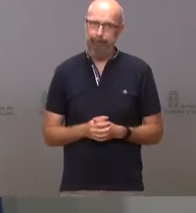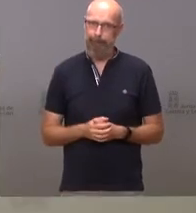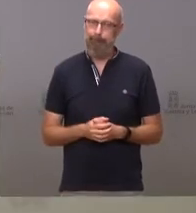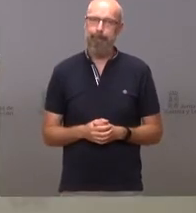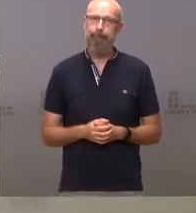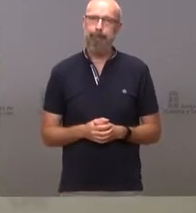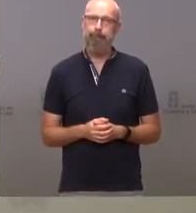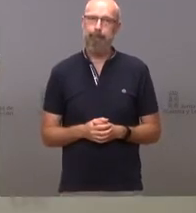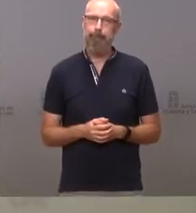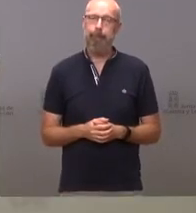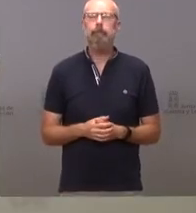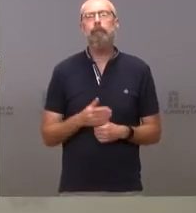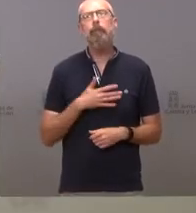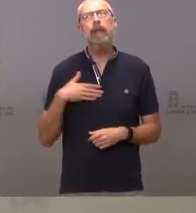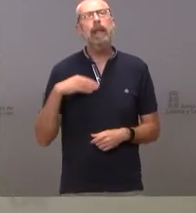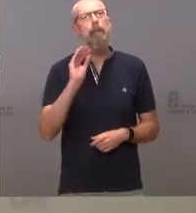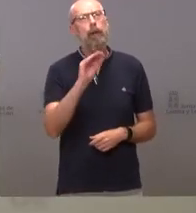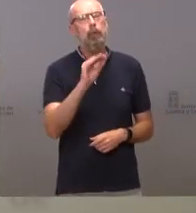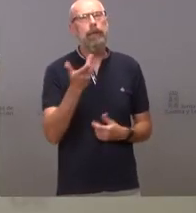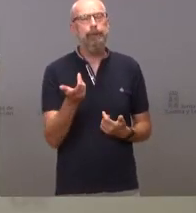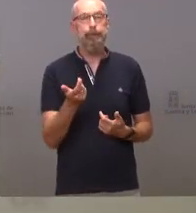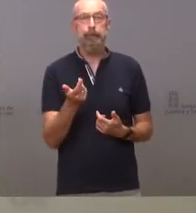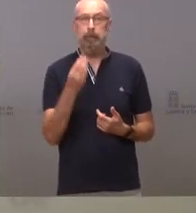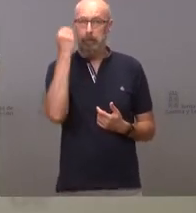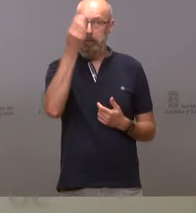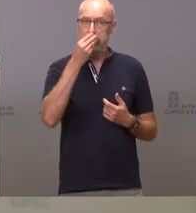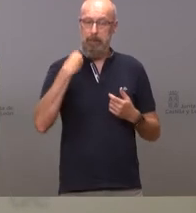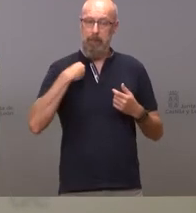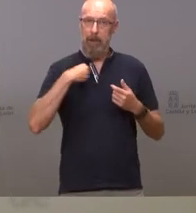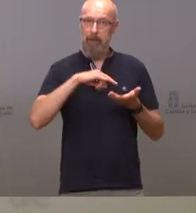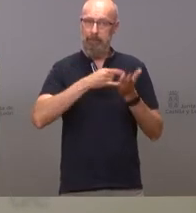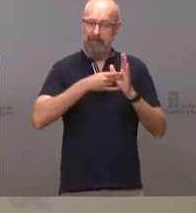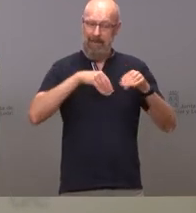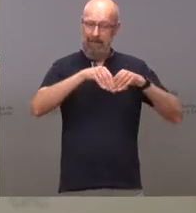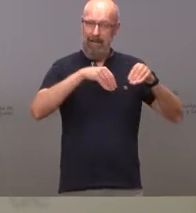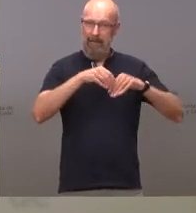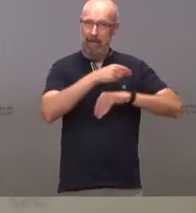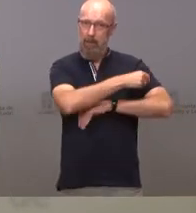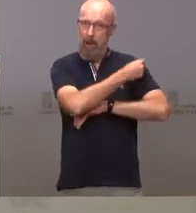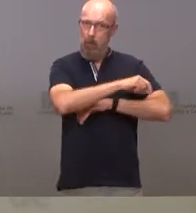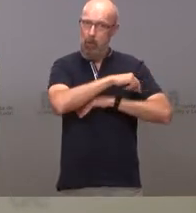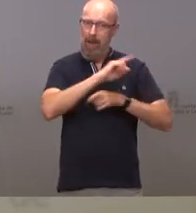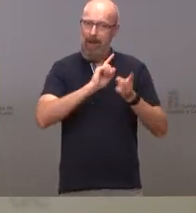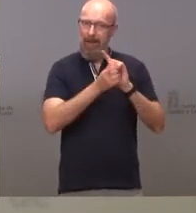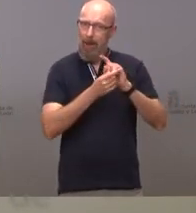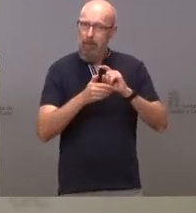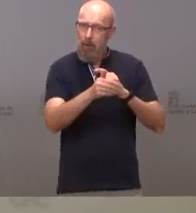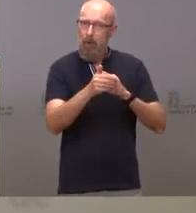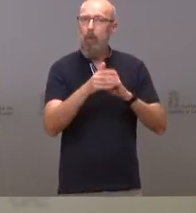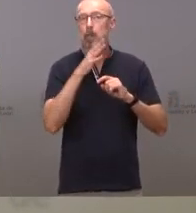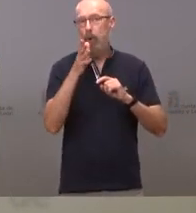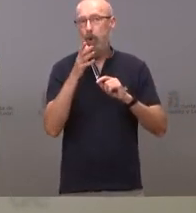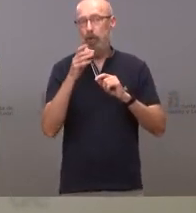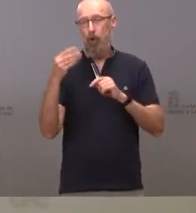Yo quería preguntarle si se plantean modificar la estrategia de vacunación ante esta incidencia en el grupo de jóvenes